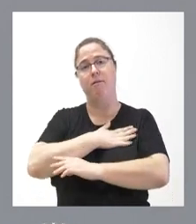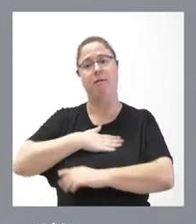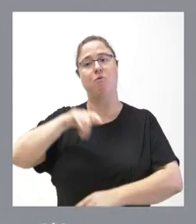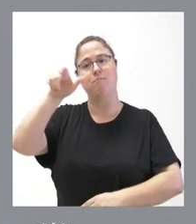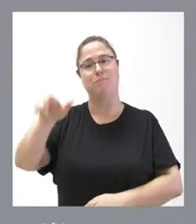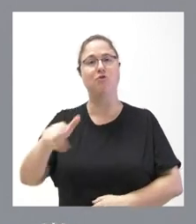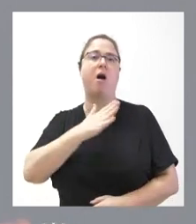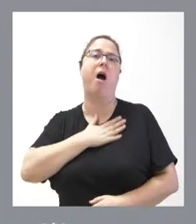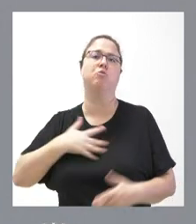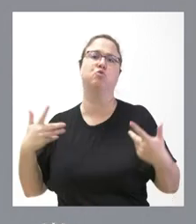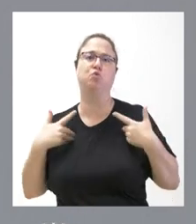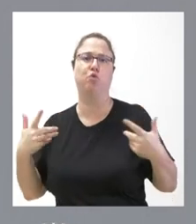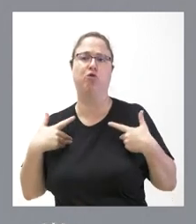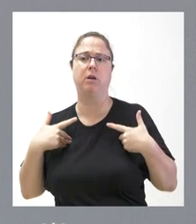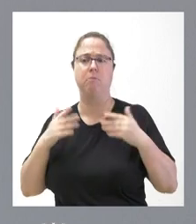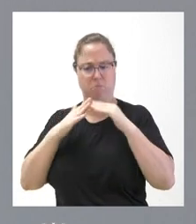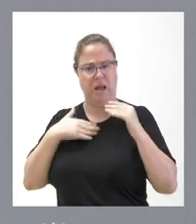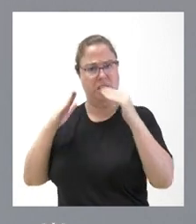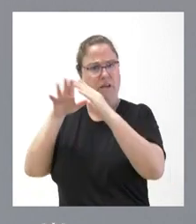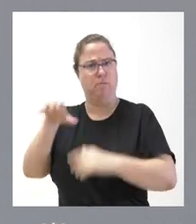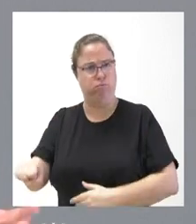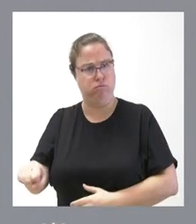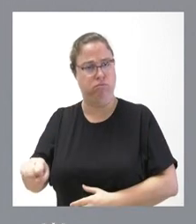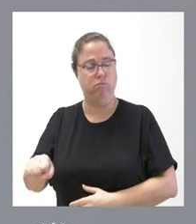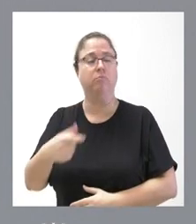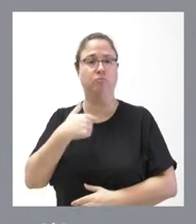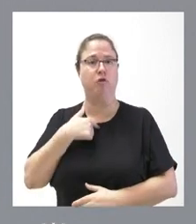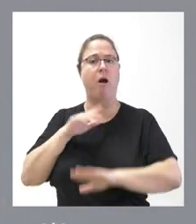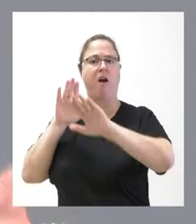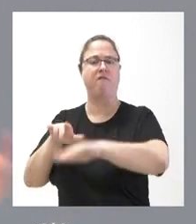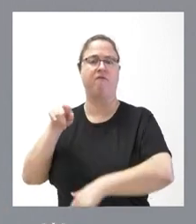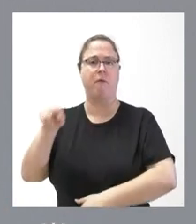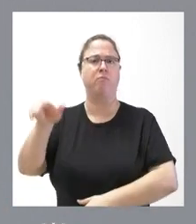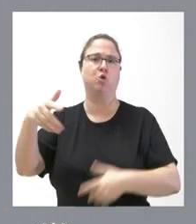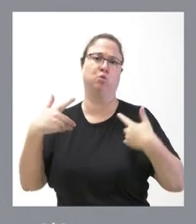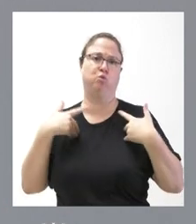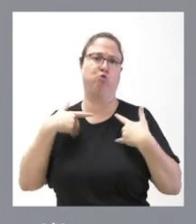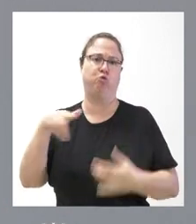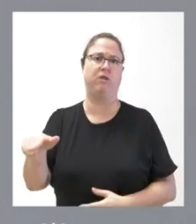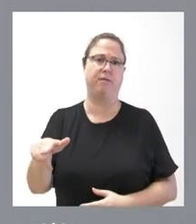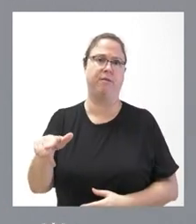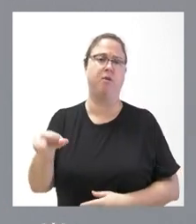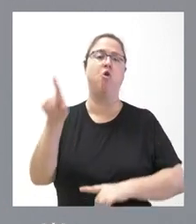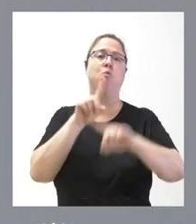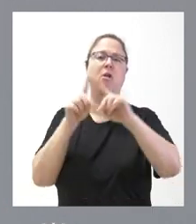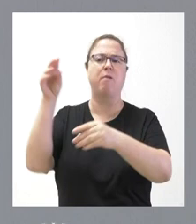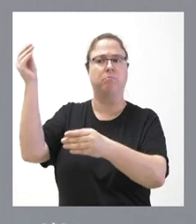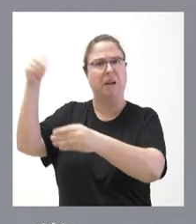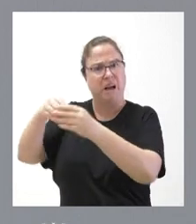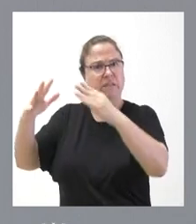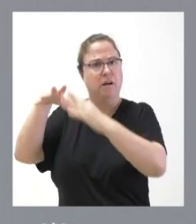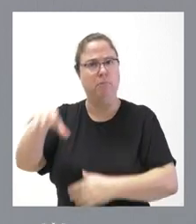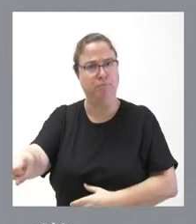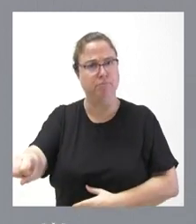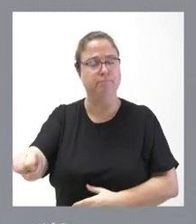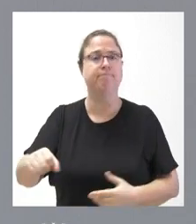sufre la ocupación de su vivienda y nosotros estamos del lado del que sufre el problema de la ocupación y